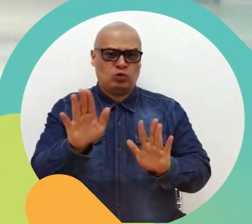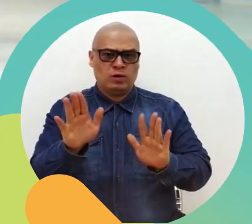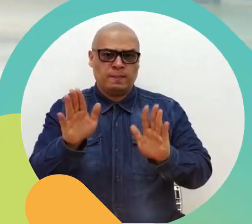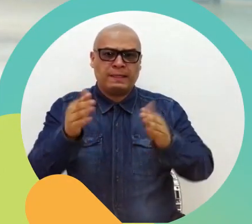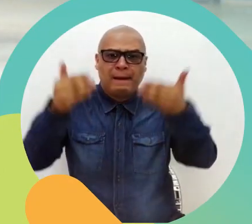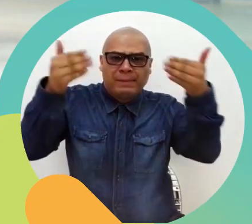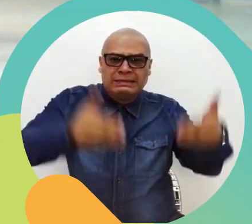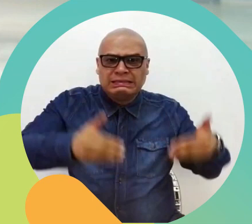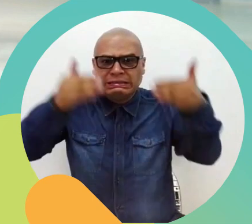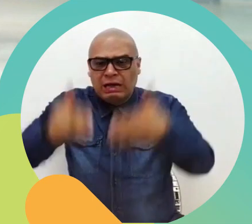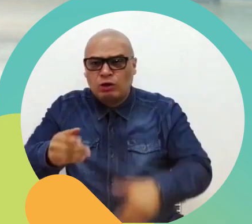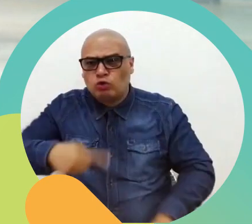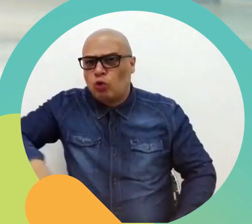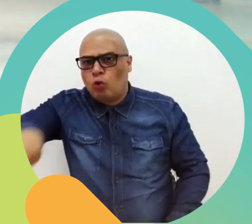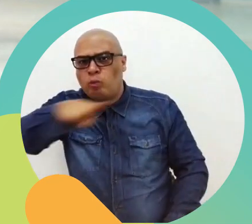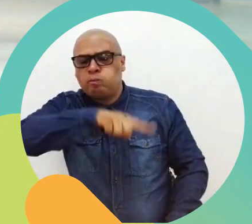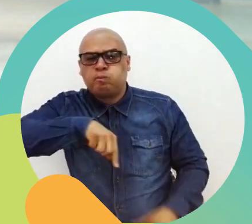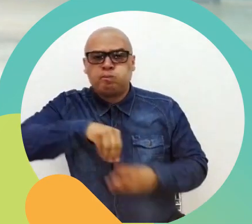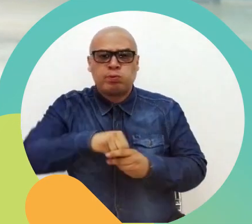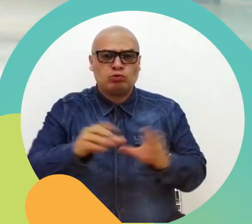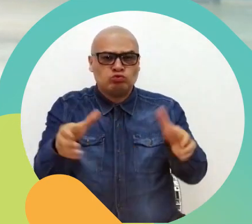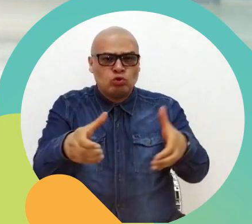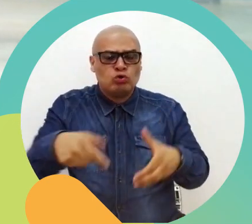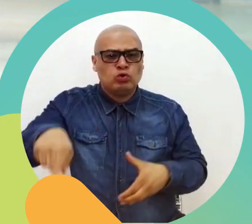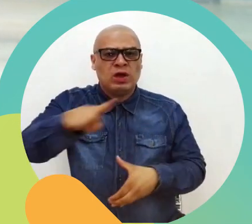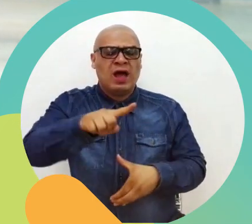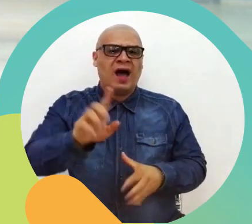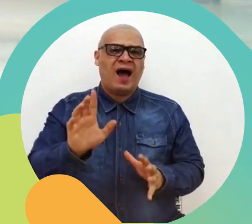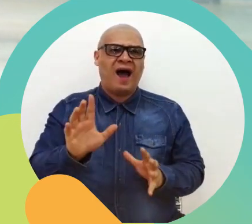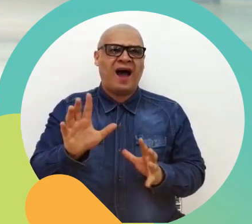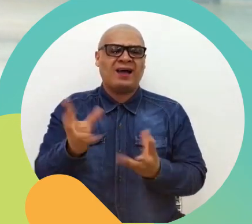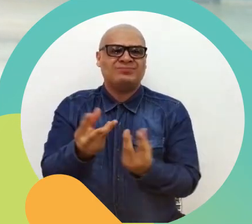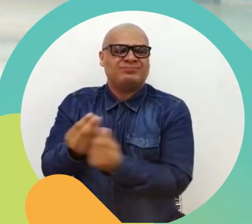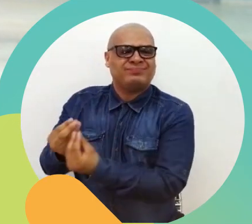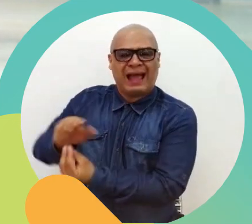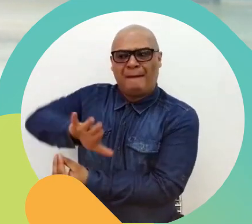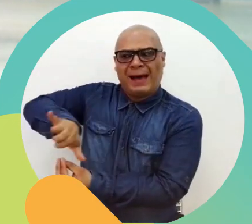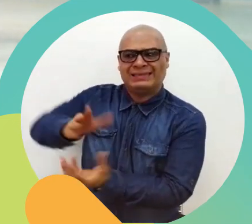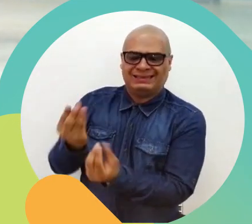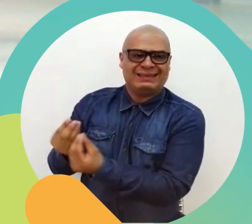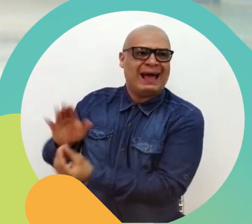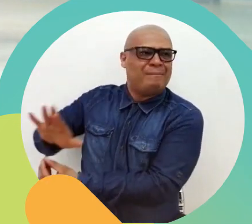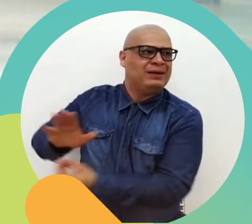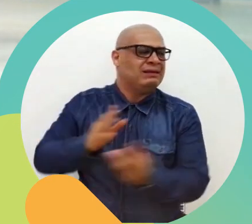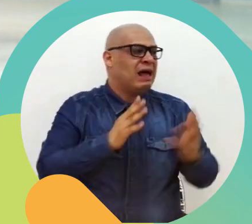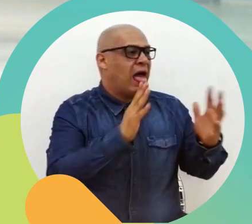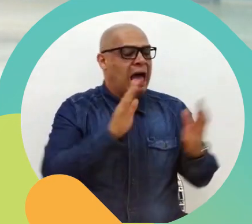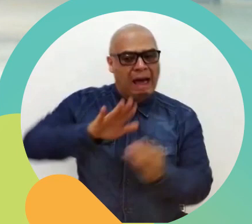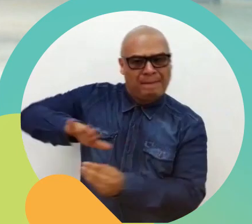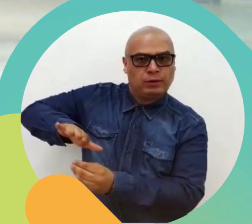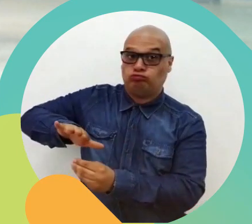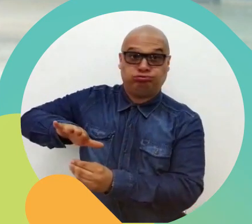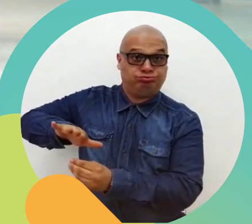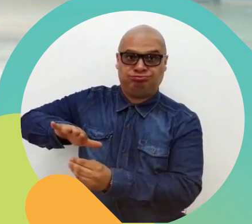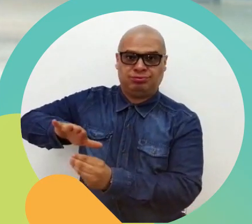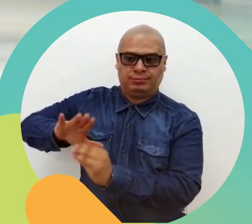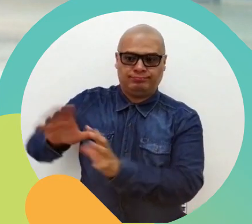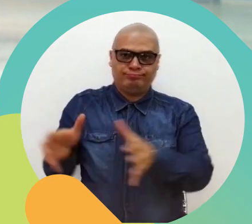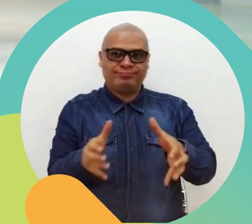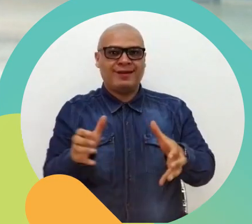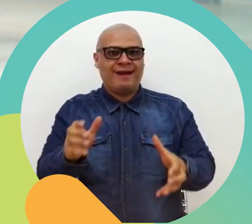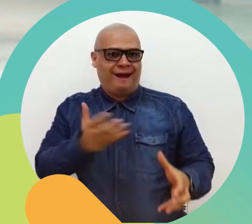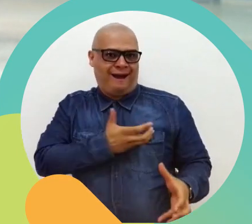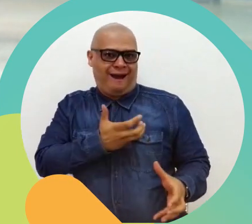se les tenía como un poco rezagados, pero ahora el municipio ha ayudado a todas las instituciones para que nosotros